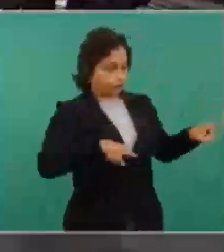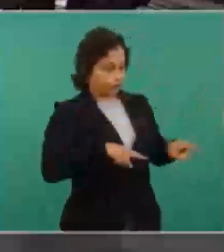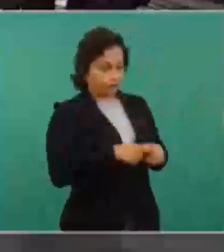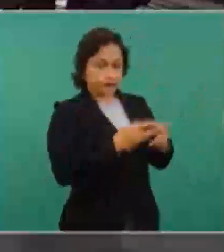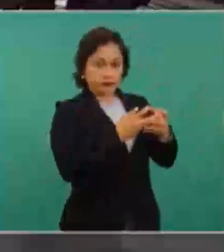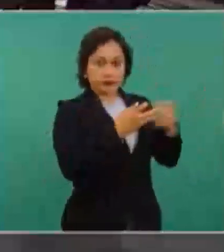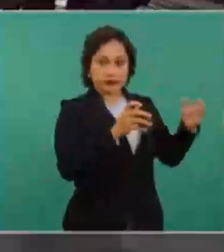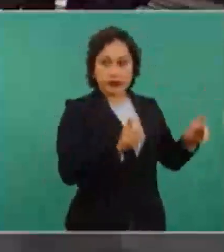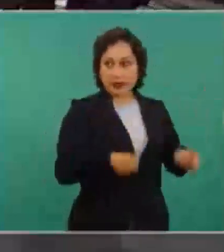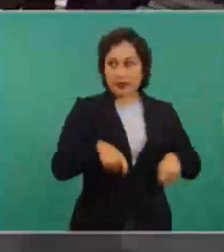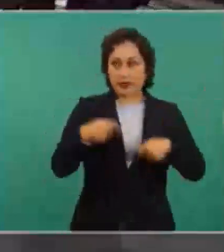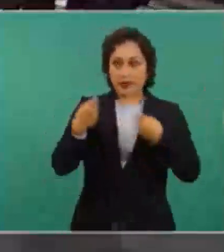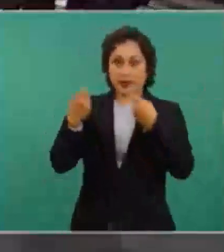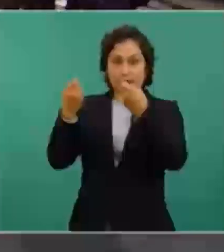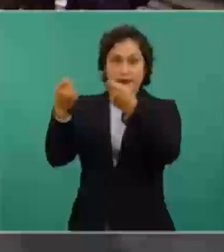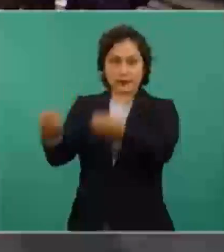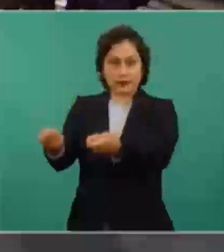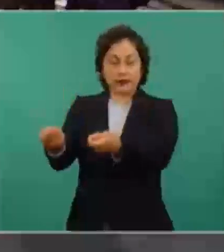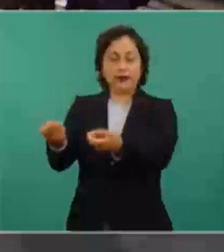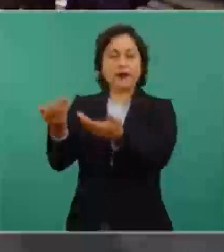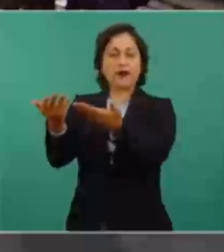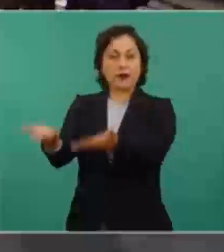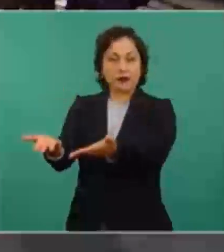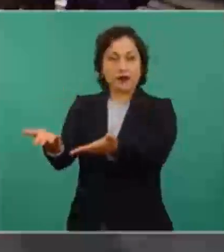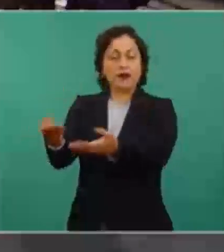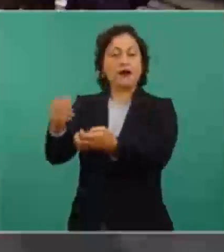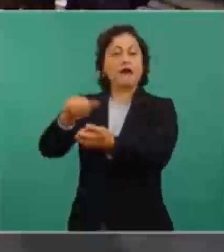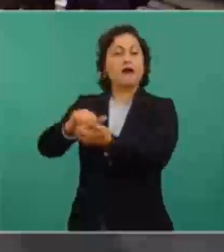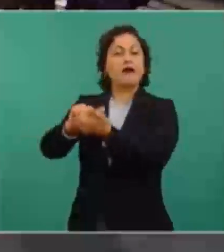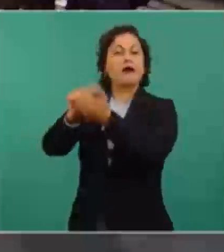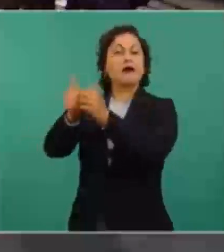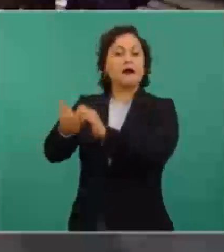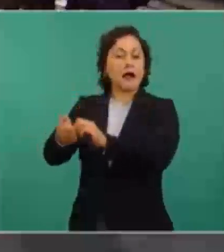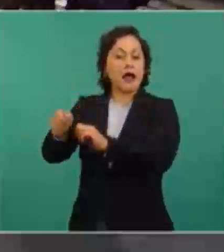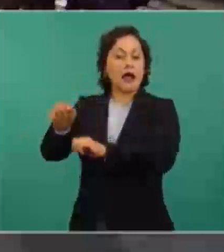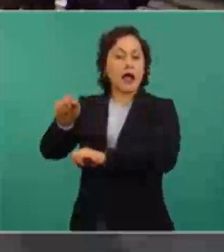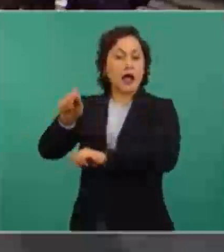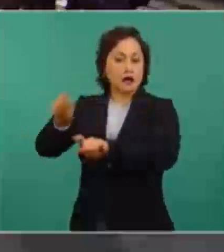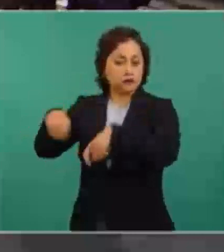las llamadas rondas en tierra y en mar.